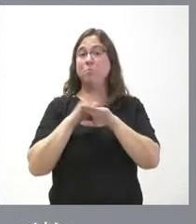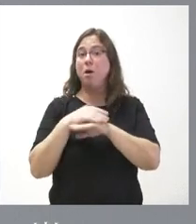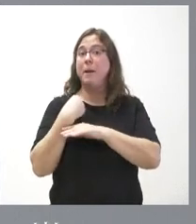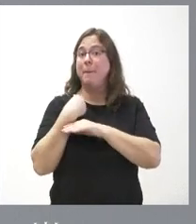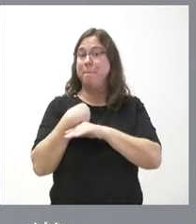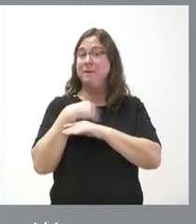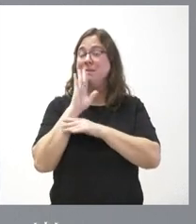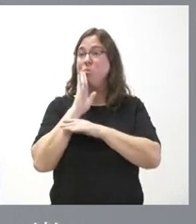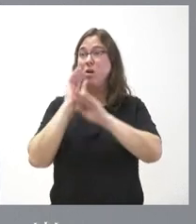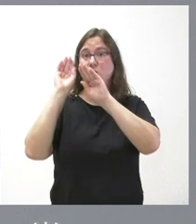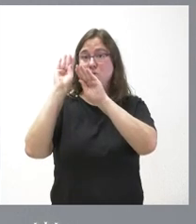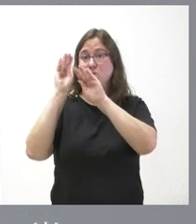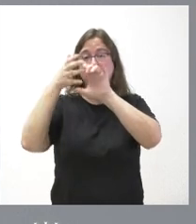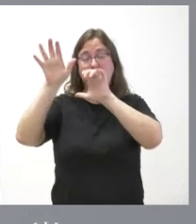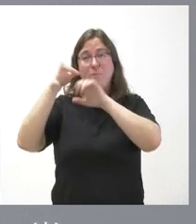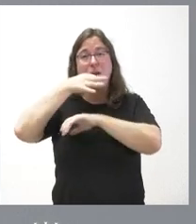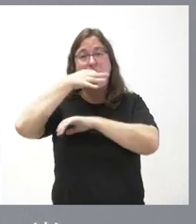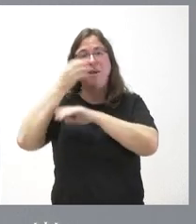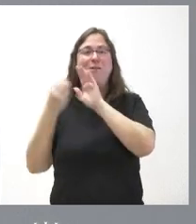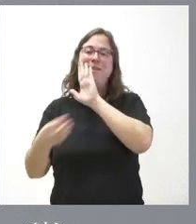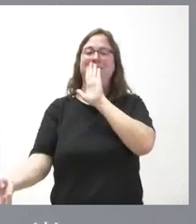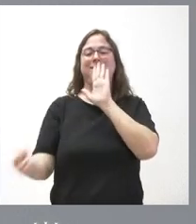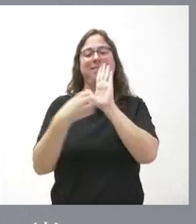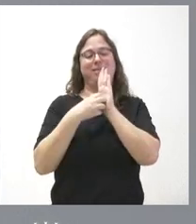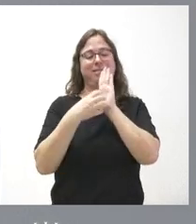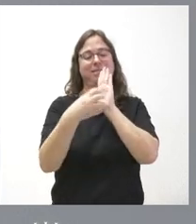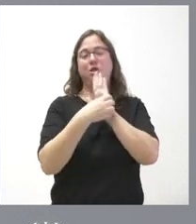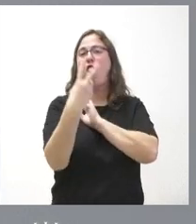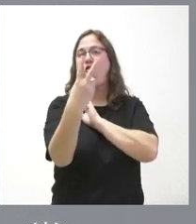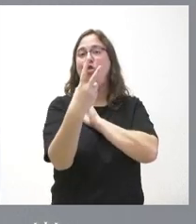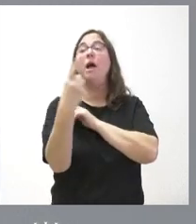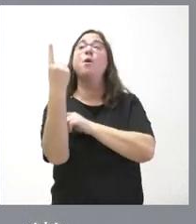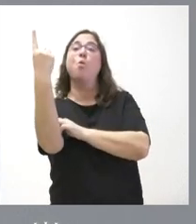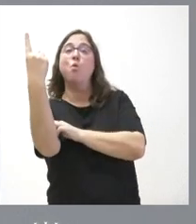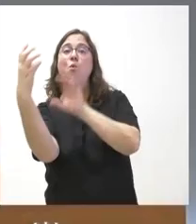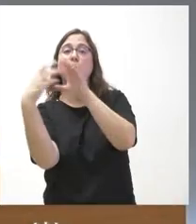argumentario figura el logotipo de dos partidos políticos, ya no solo de uno.